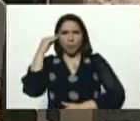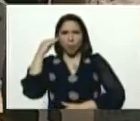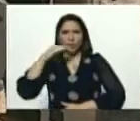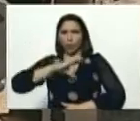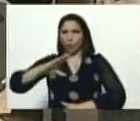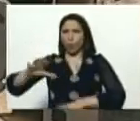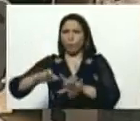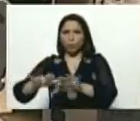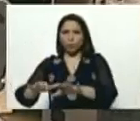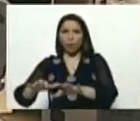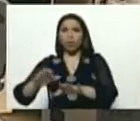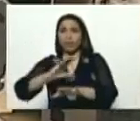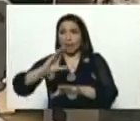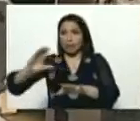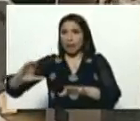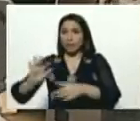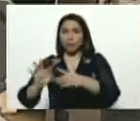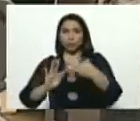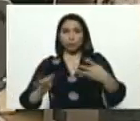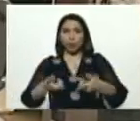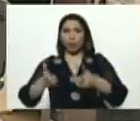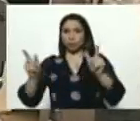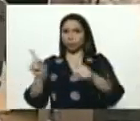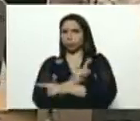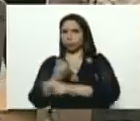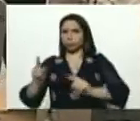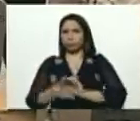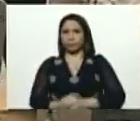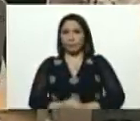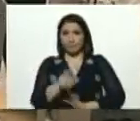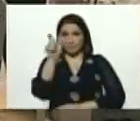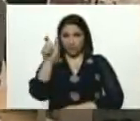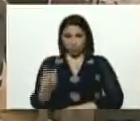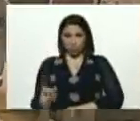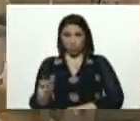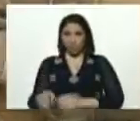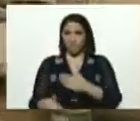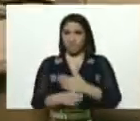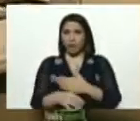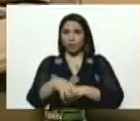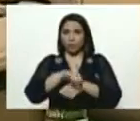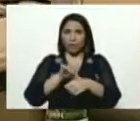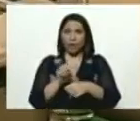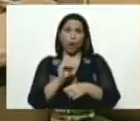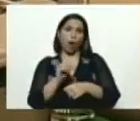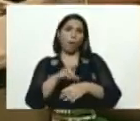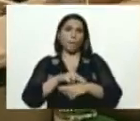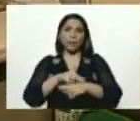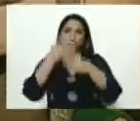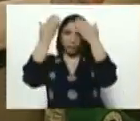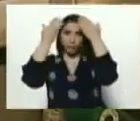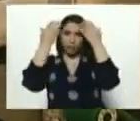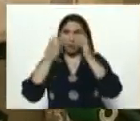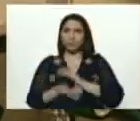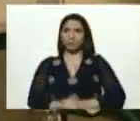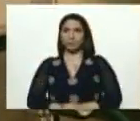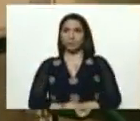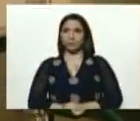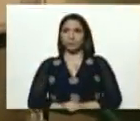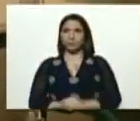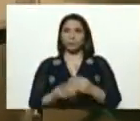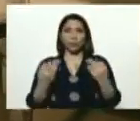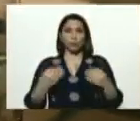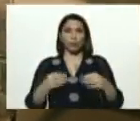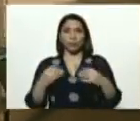canaima y la canaima la funciona de manera automática. Sí. O sea, la persona que vaya a operar, ya sea el médico o la enfermera, simplemente